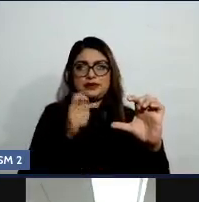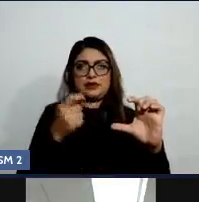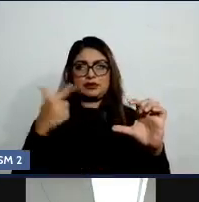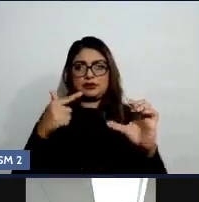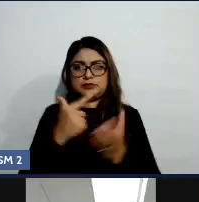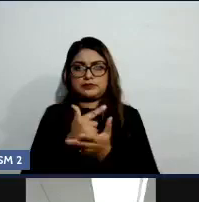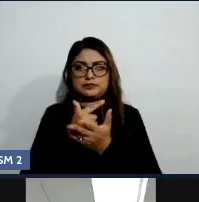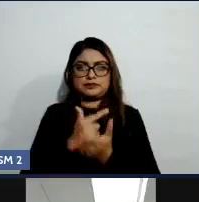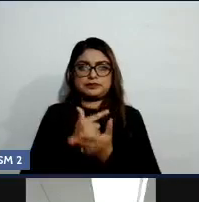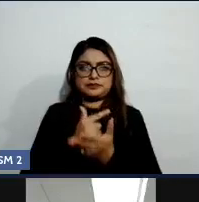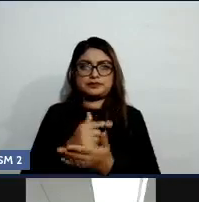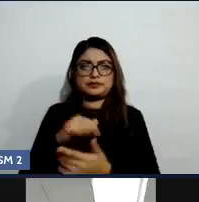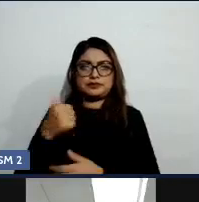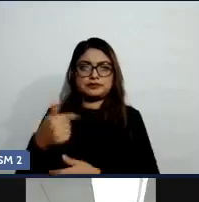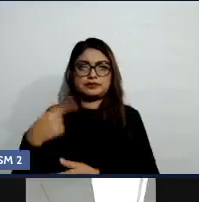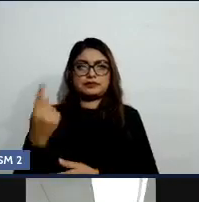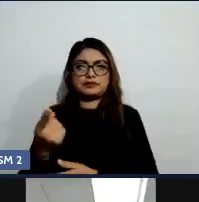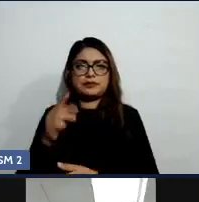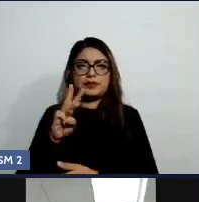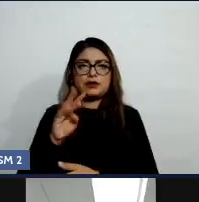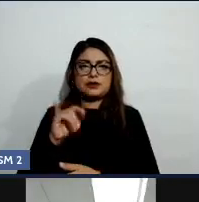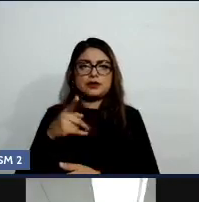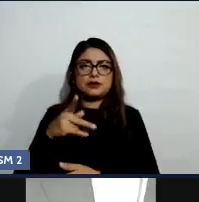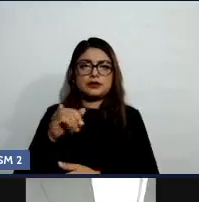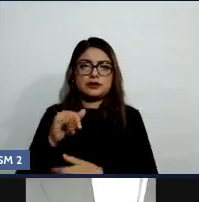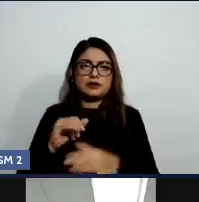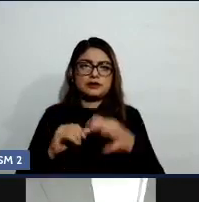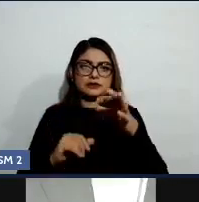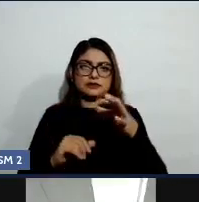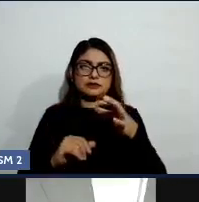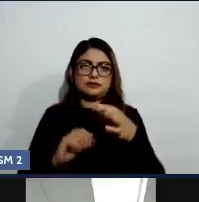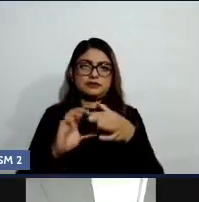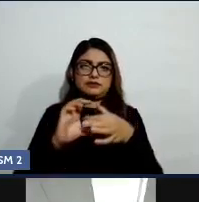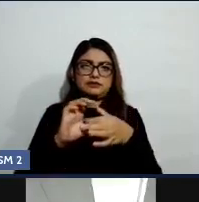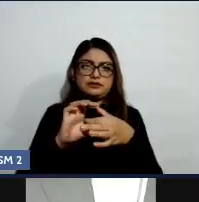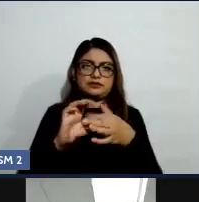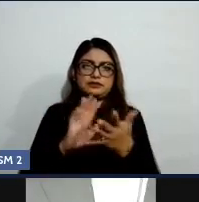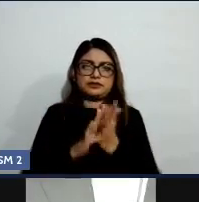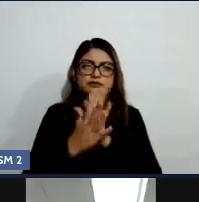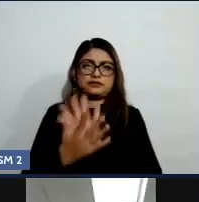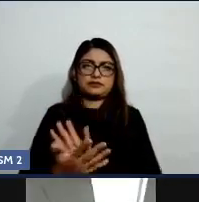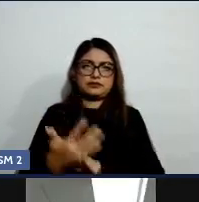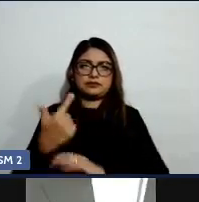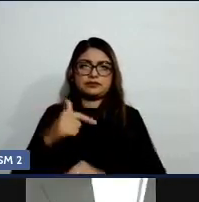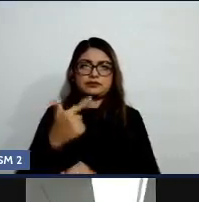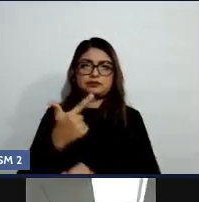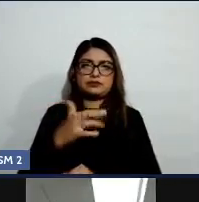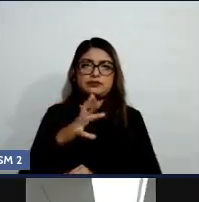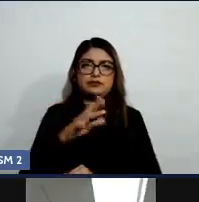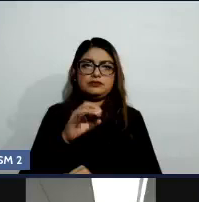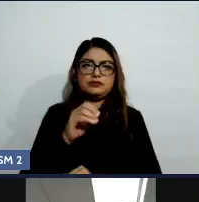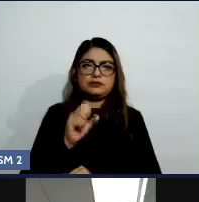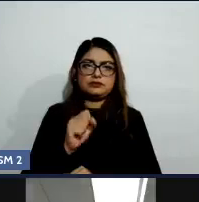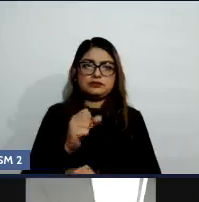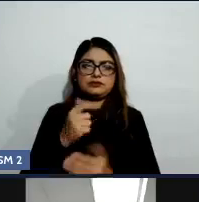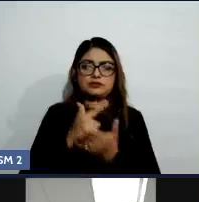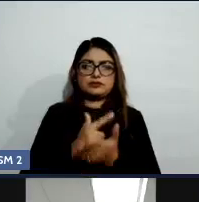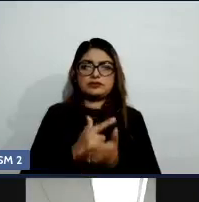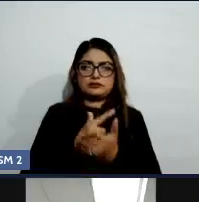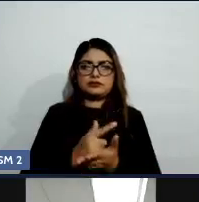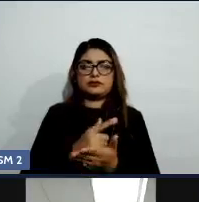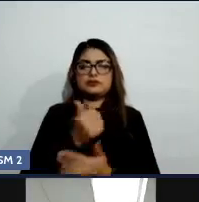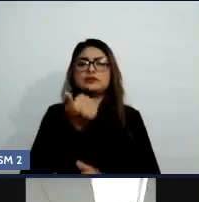esa cantidad, 30 mililitros, es lo que equivale a los 12 gramos de alcohol y es lo que equivale a un trago estándar.